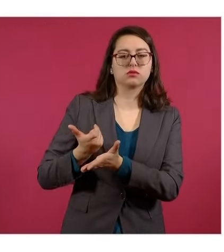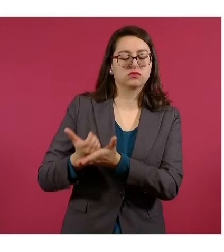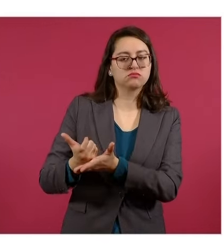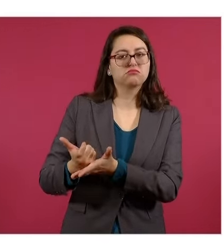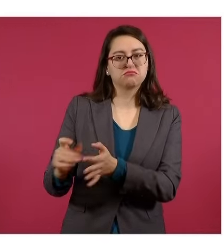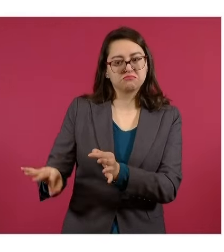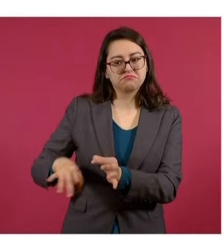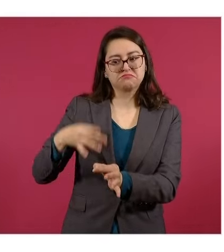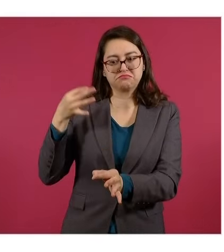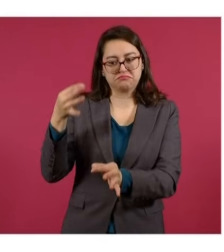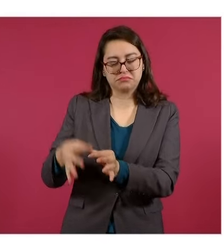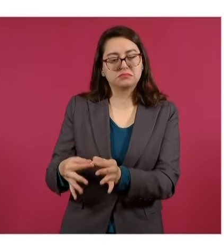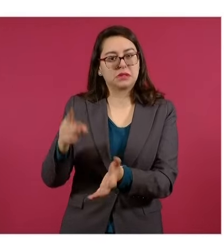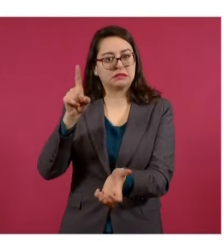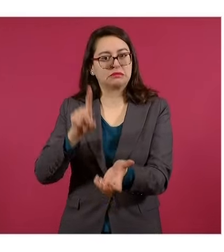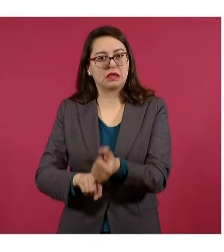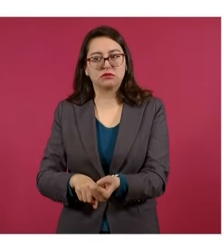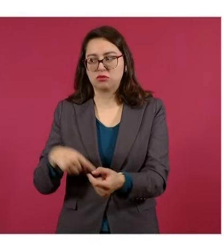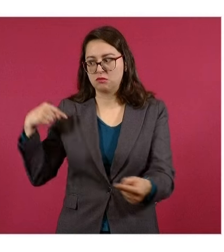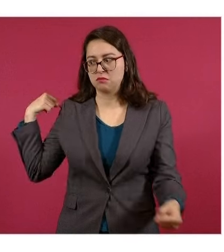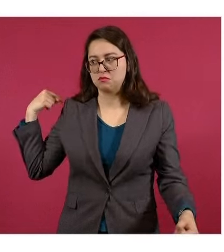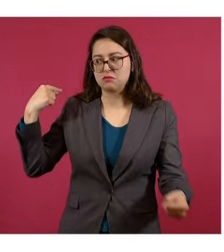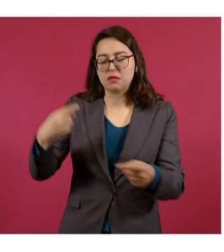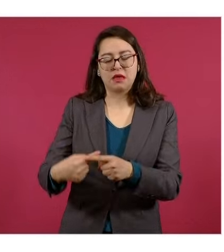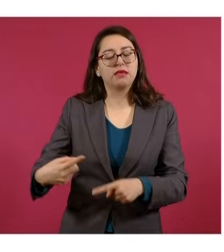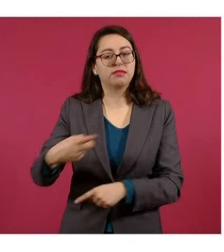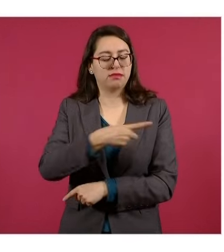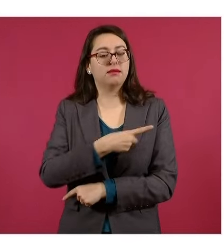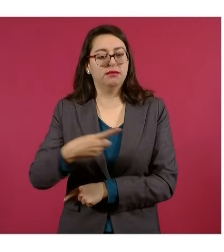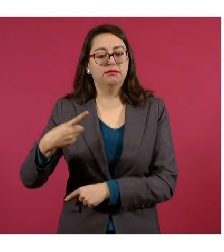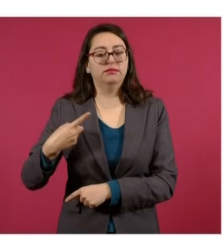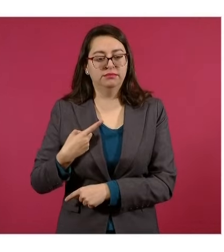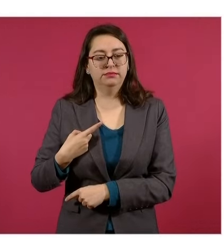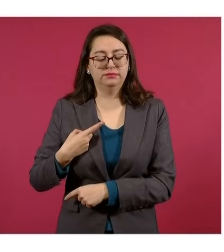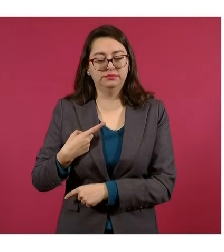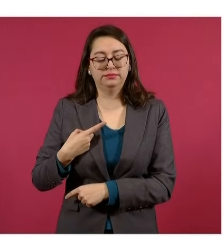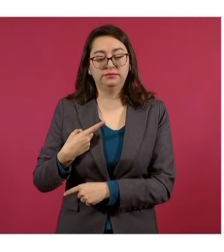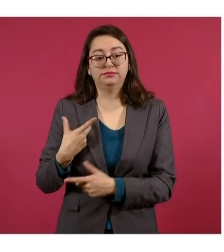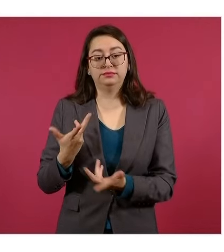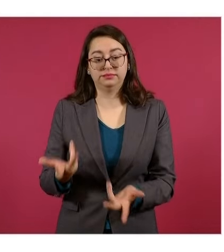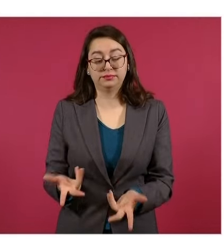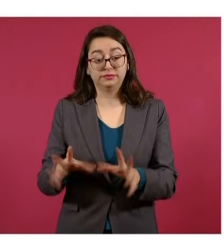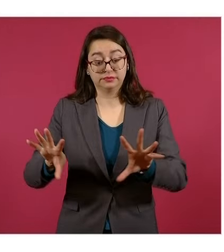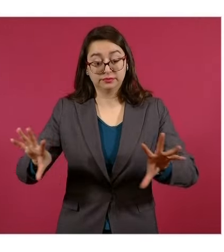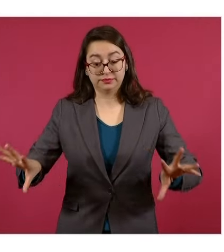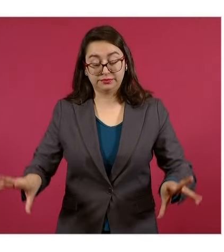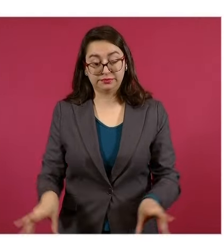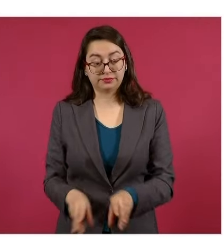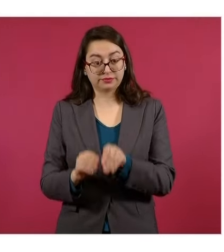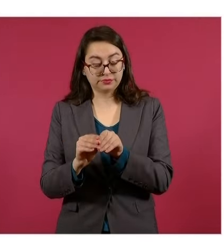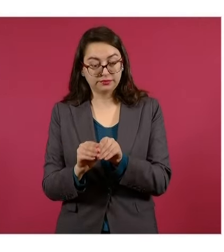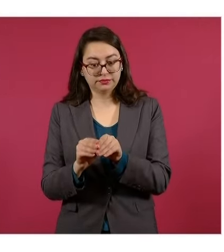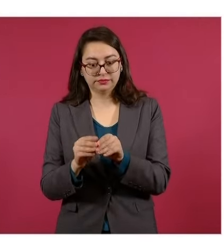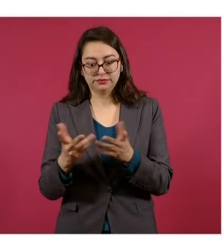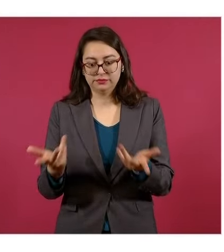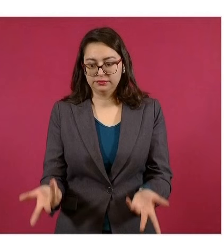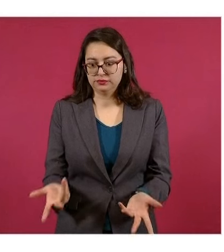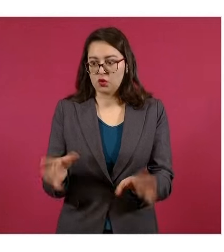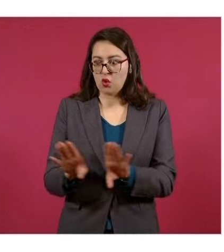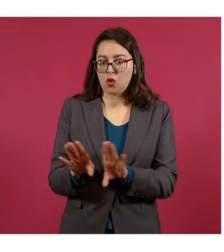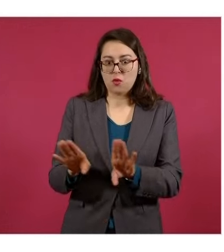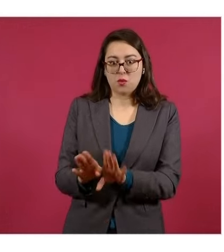el Instituto Mexicano del Seguro Social. Y para poder integrar estas